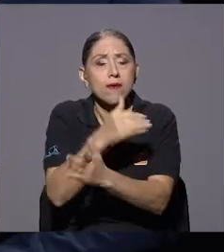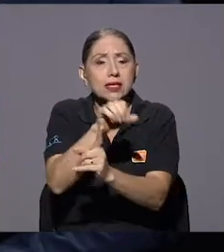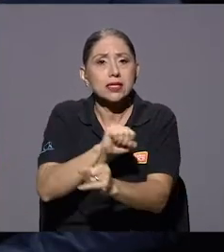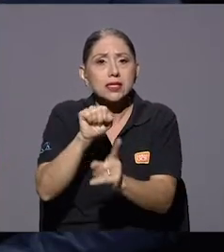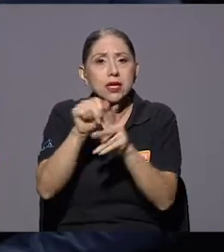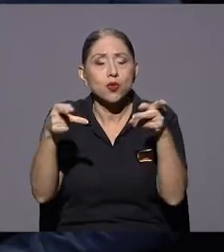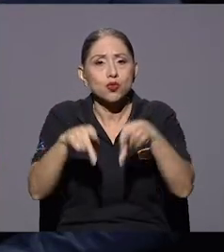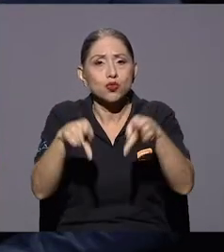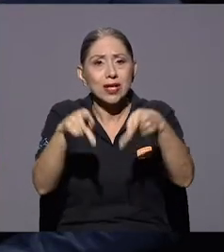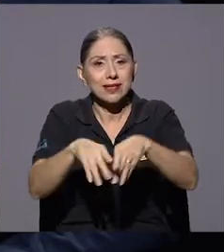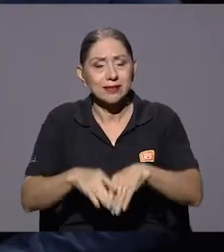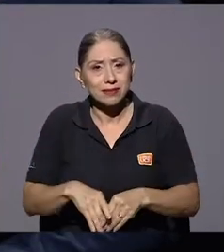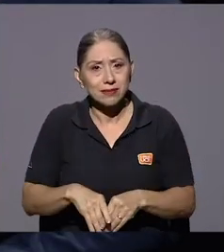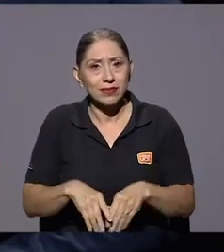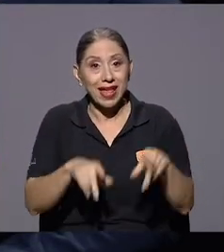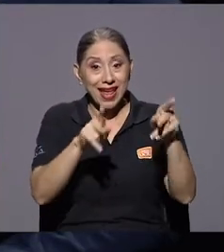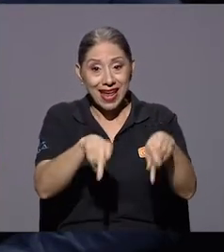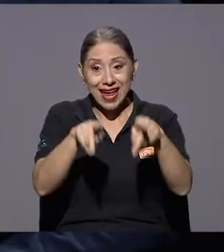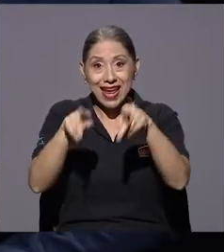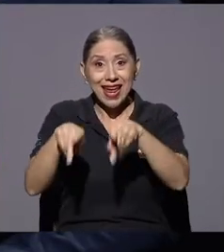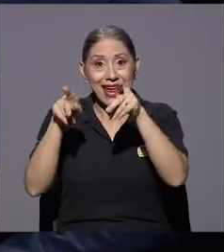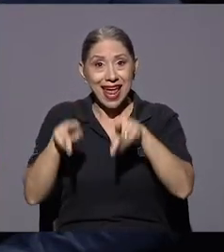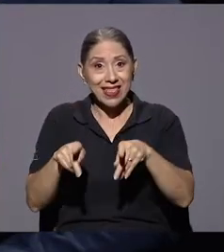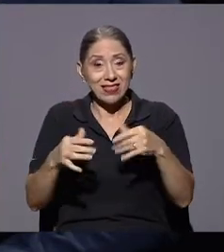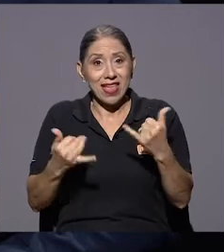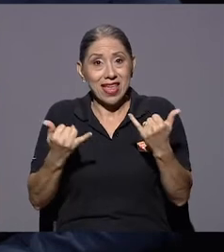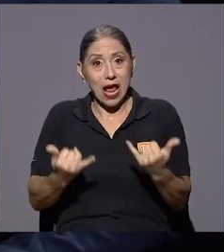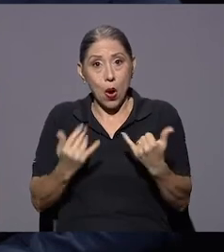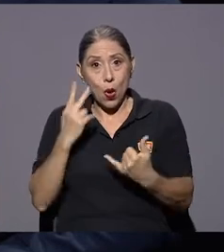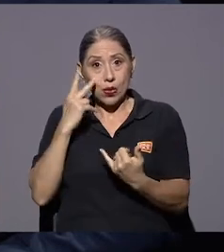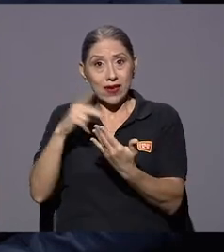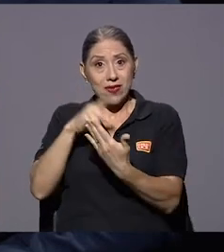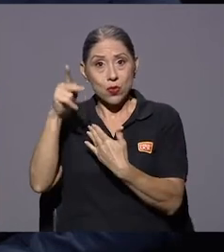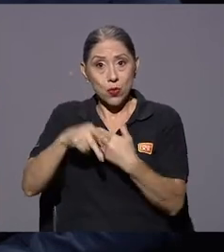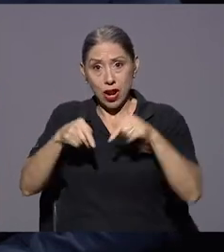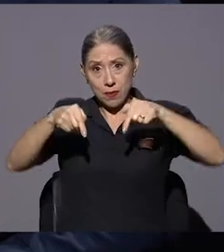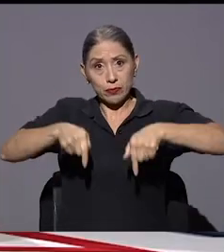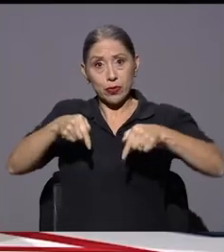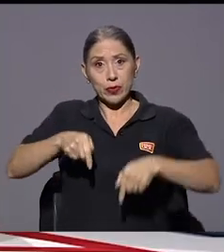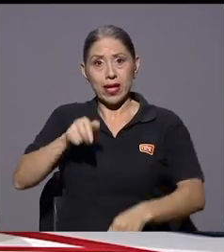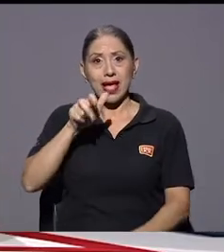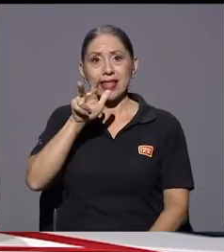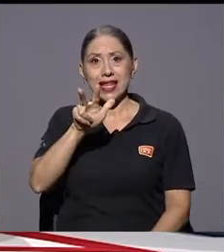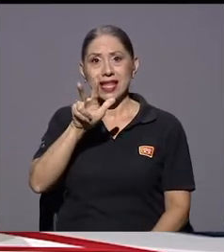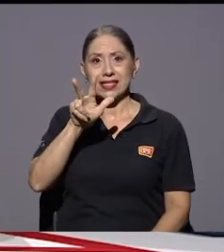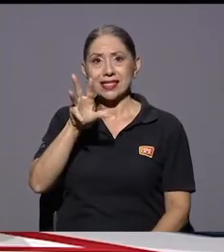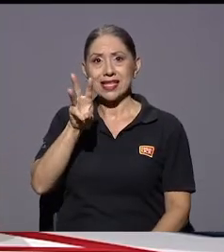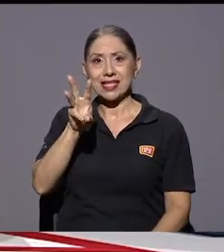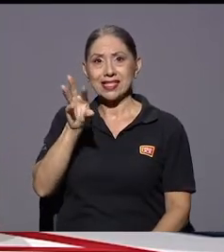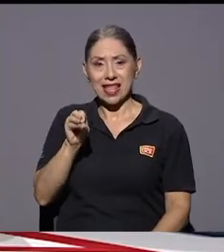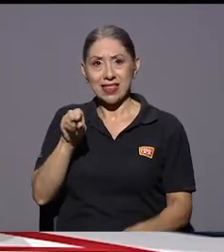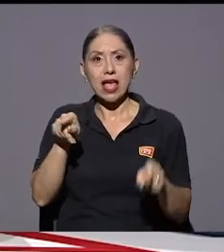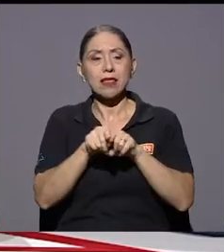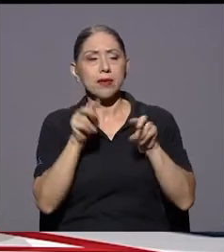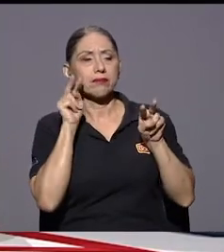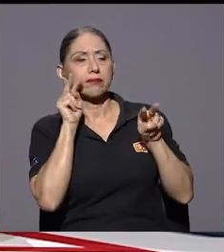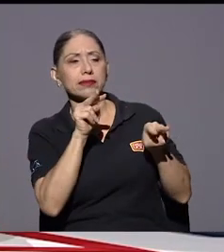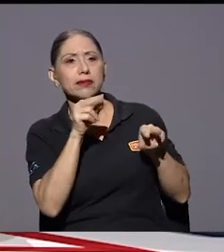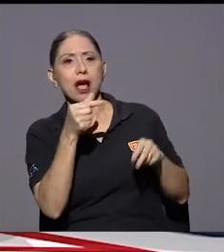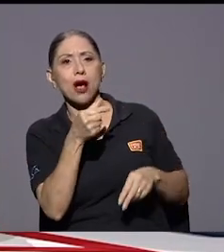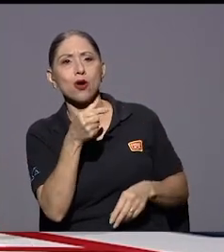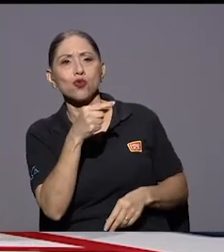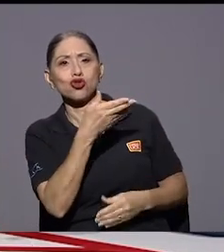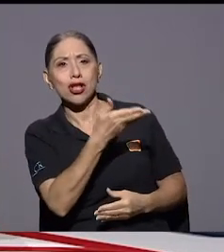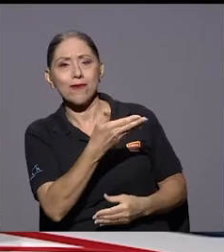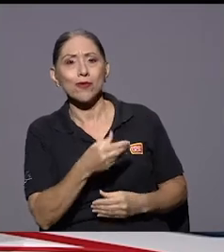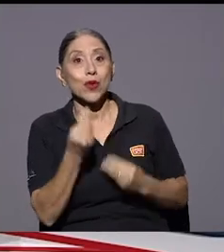para que la gente que está hoy apreciando 360 y poniéndole cara a Gustavo porque tiene muchos años de trabajar